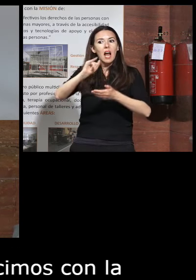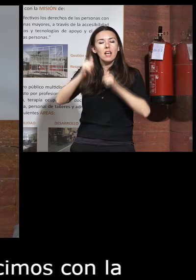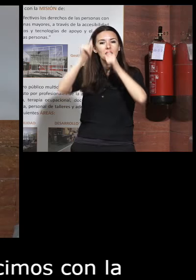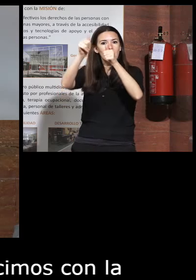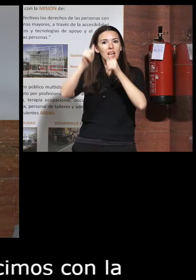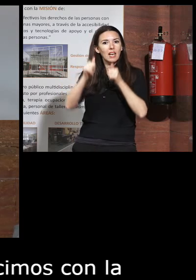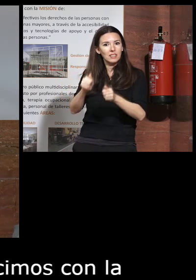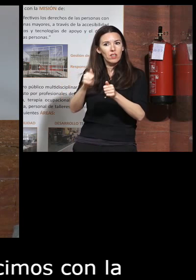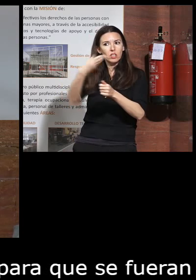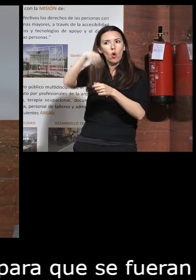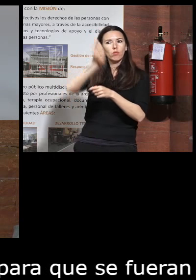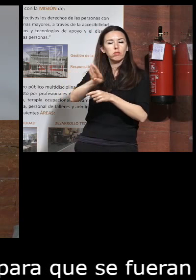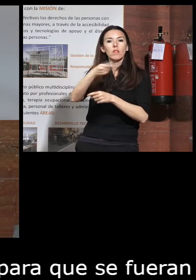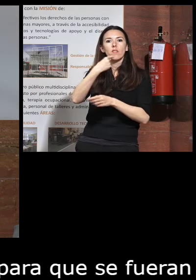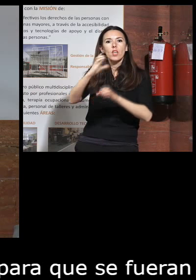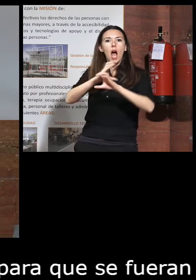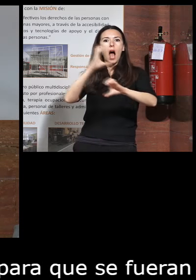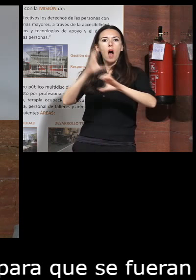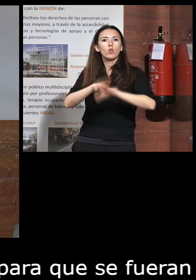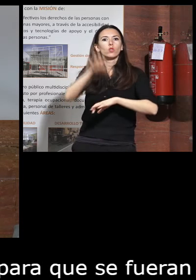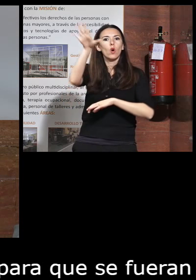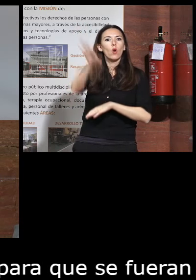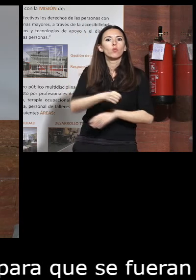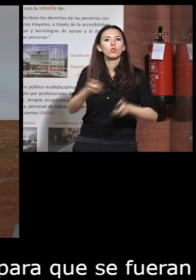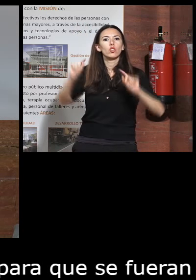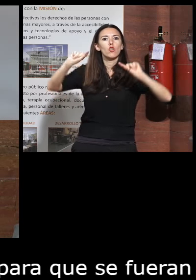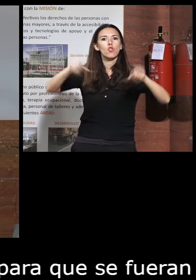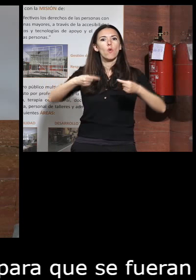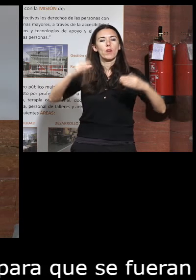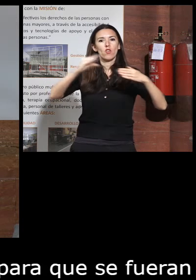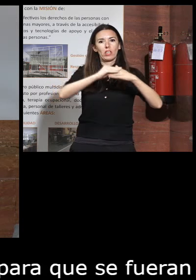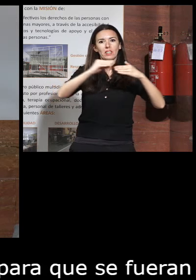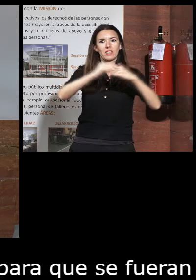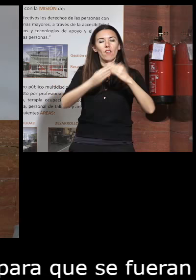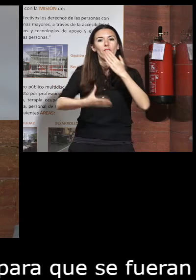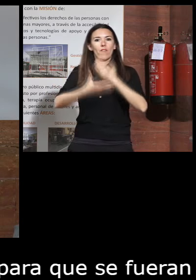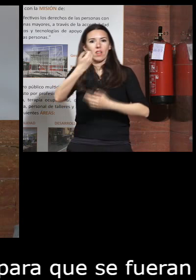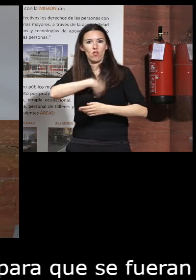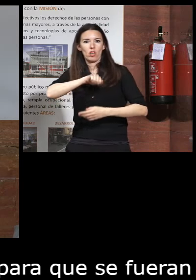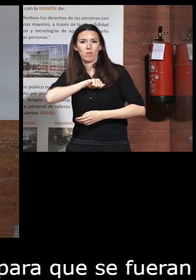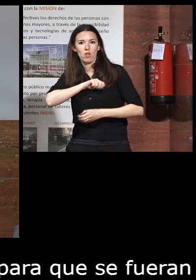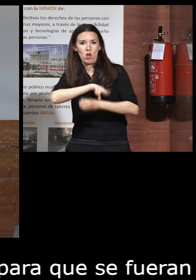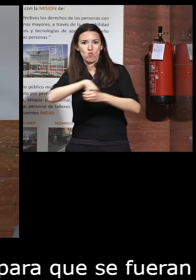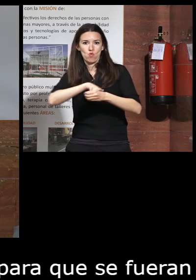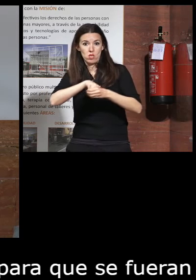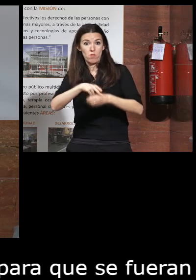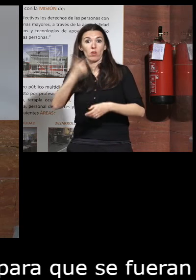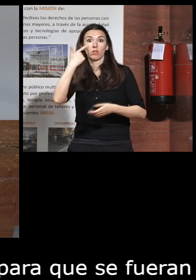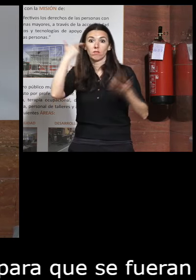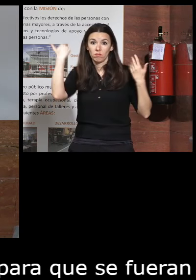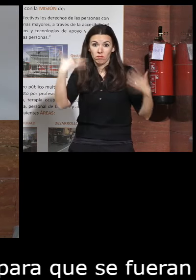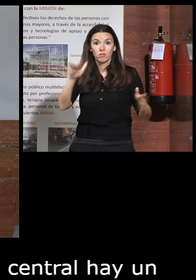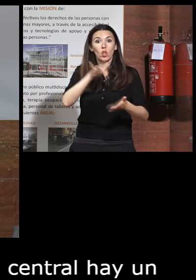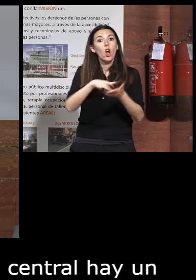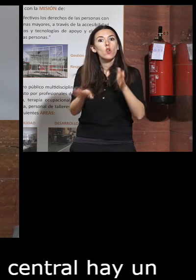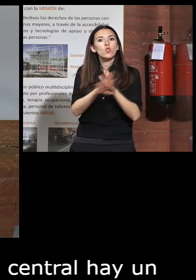pegado que pone autobús adquirido por el convenio inserso Federación Española de Municipios fijaros que eso